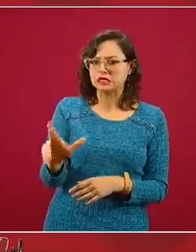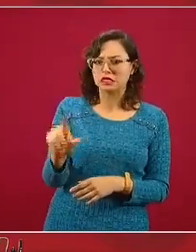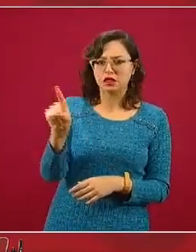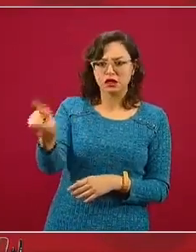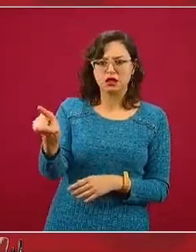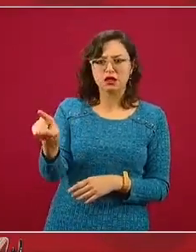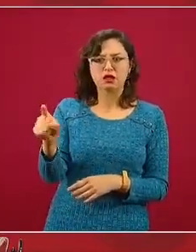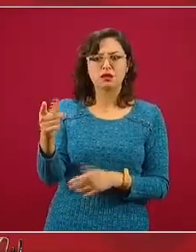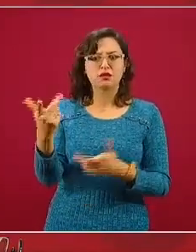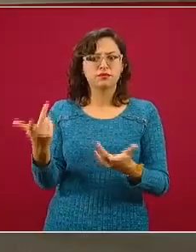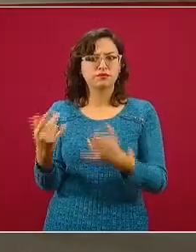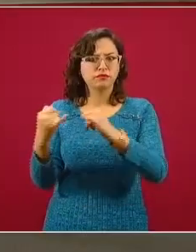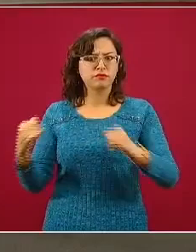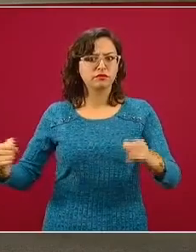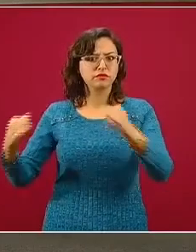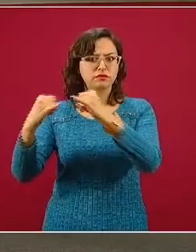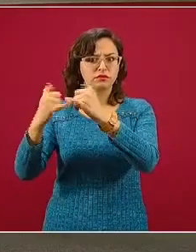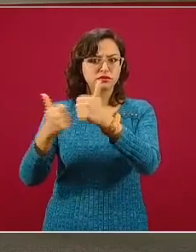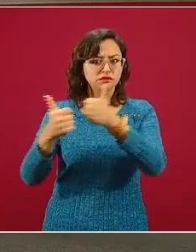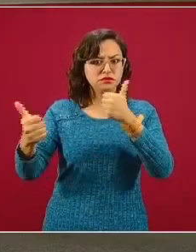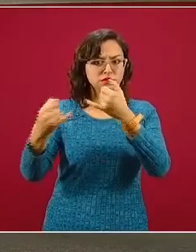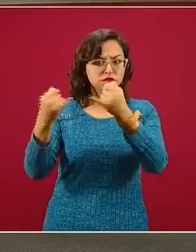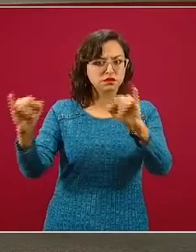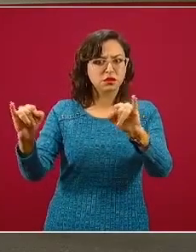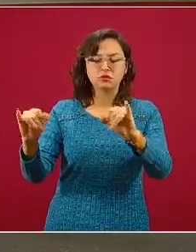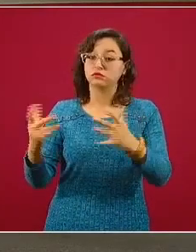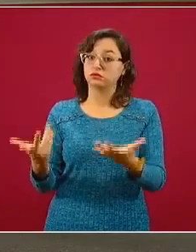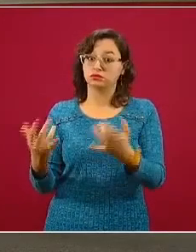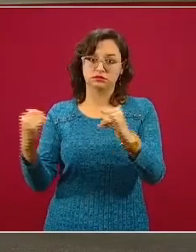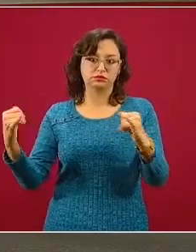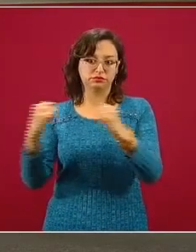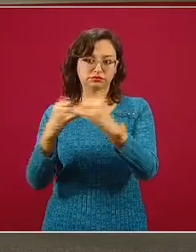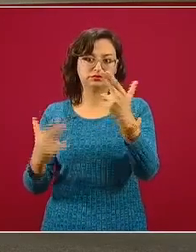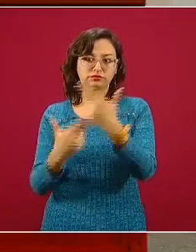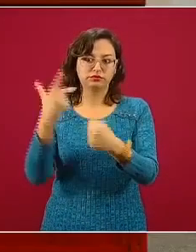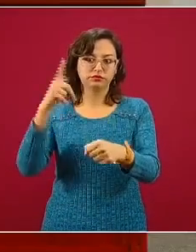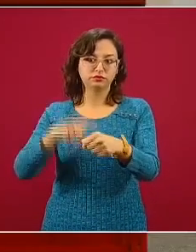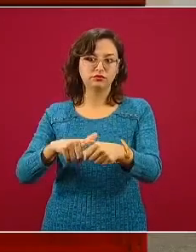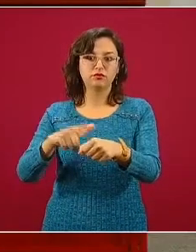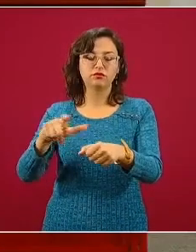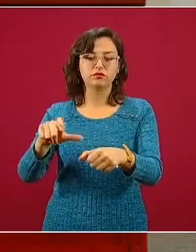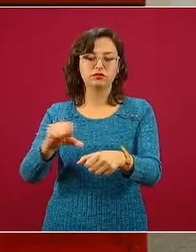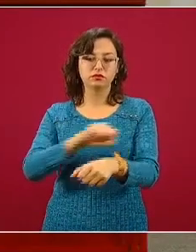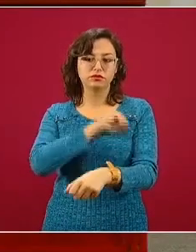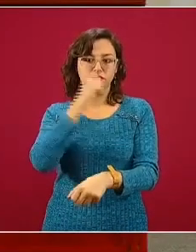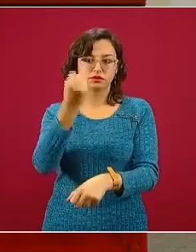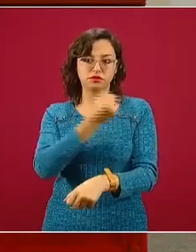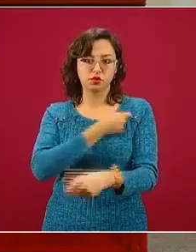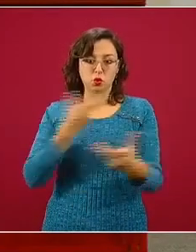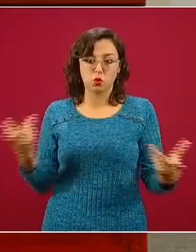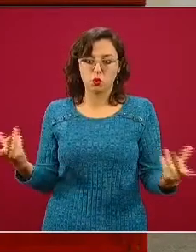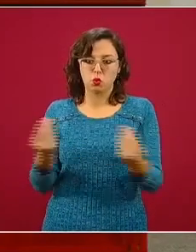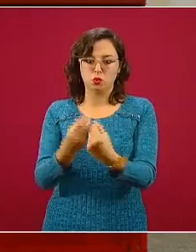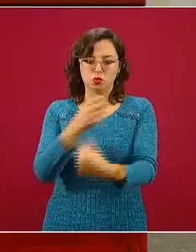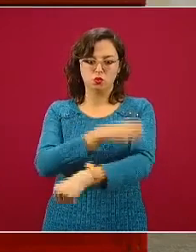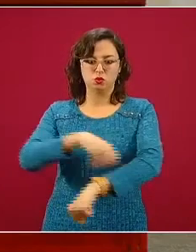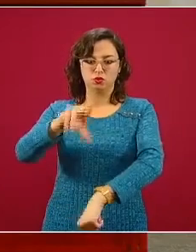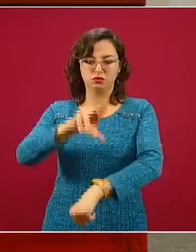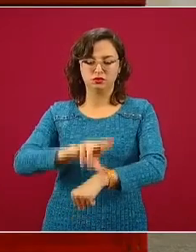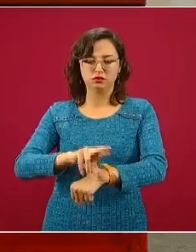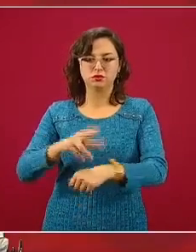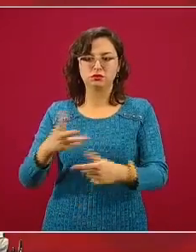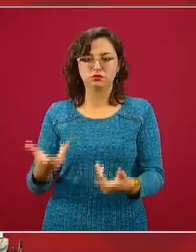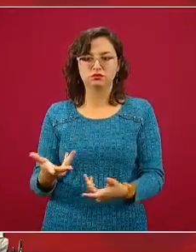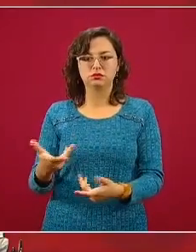entidad independiente, el INER es un Instituto Nacional de Salud, forma parte de la Comisión Coordinadora de los Institutos, al frente está